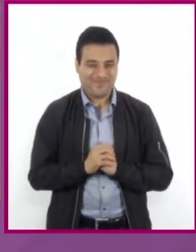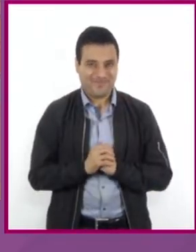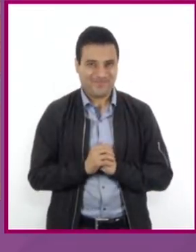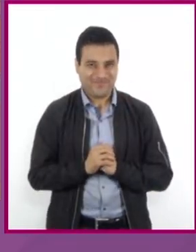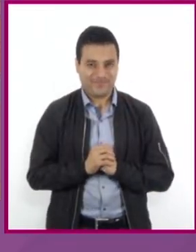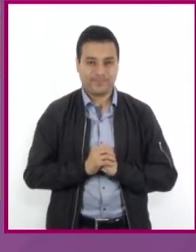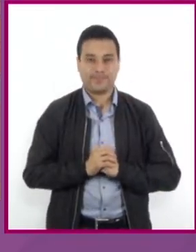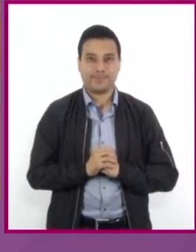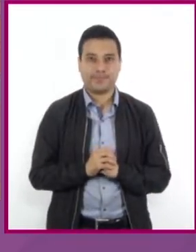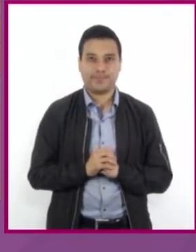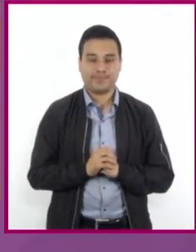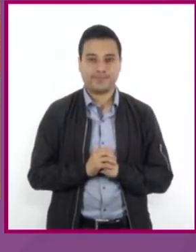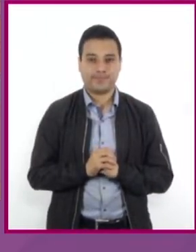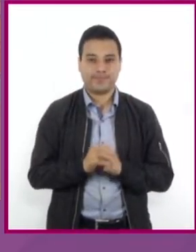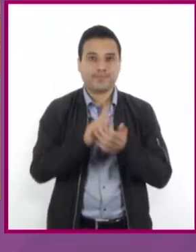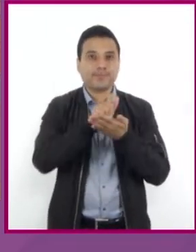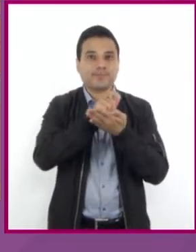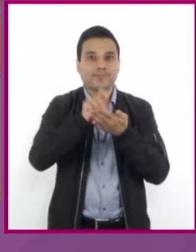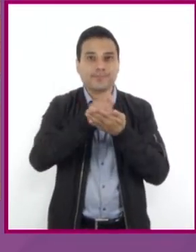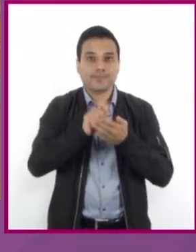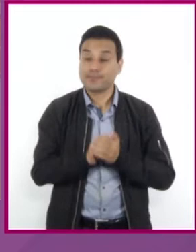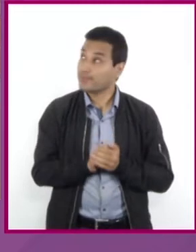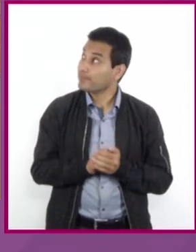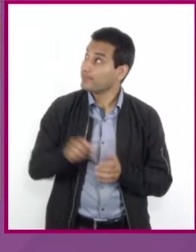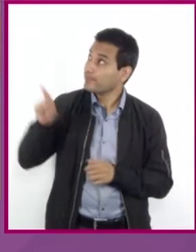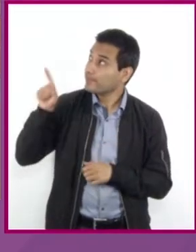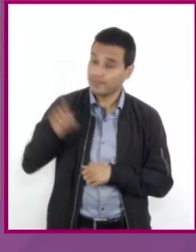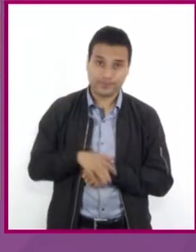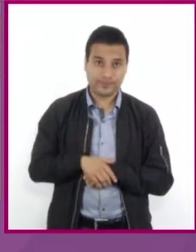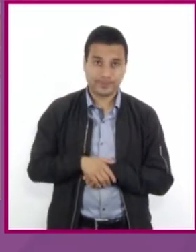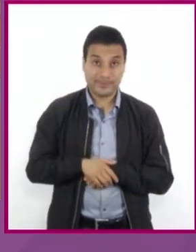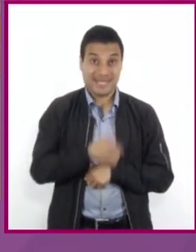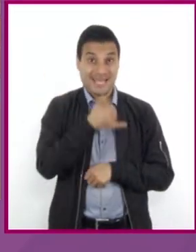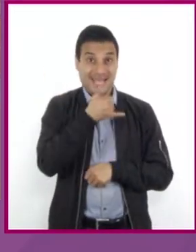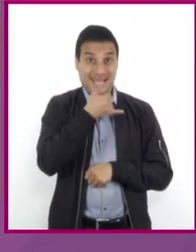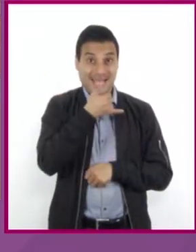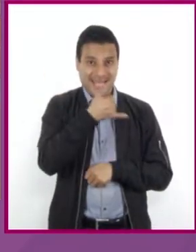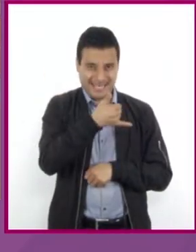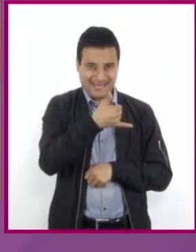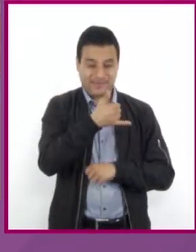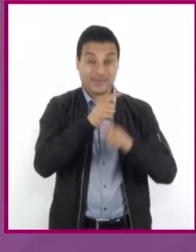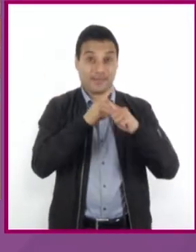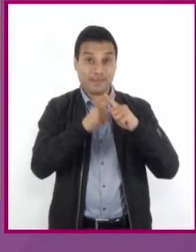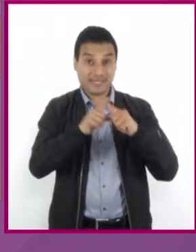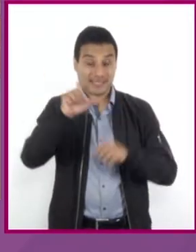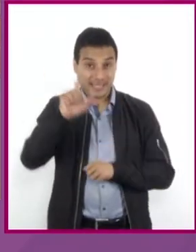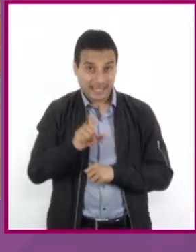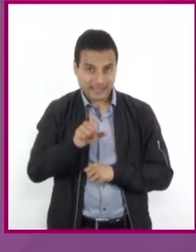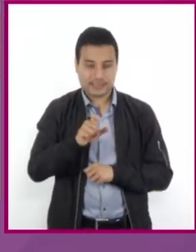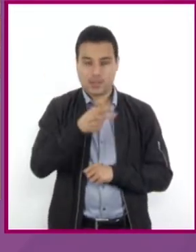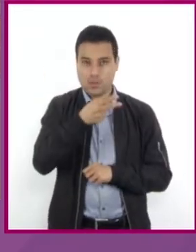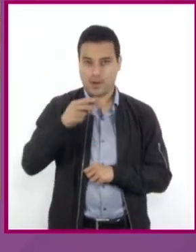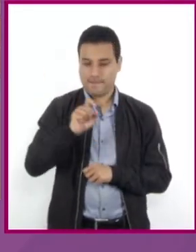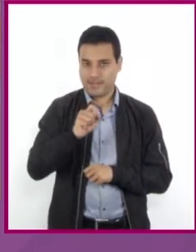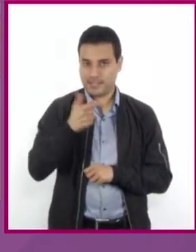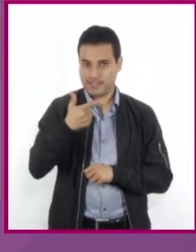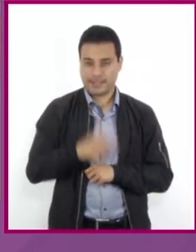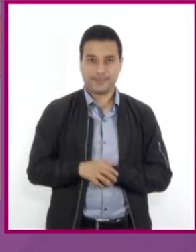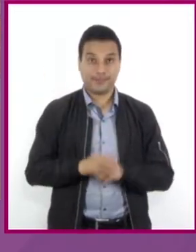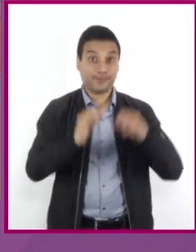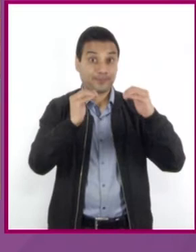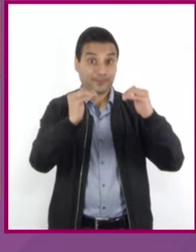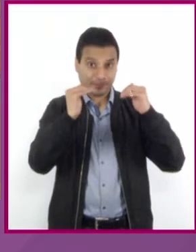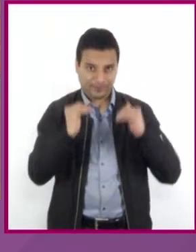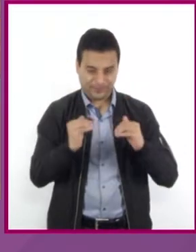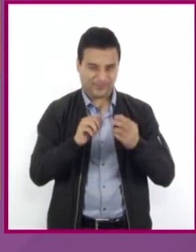x más y igual a 27. Para plantear nuestra segunda ecuación,